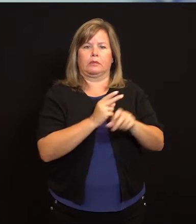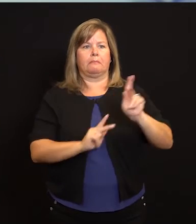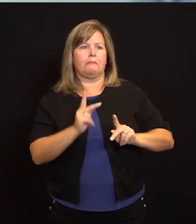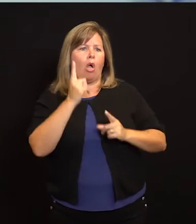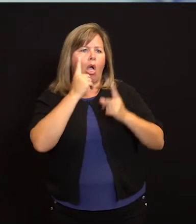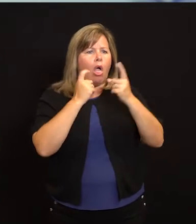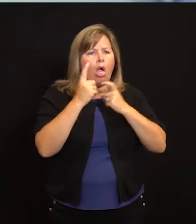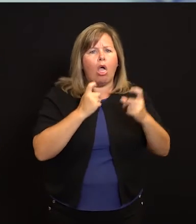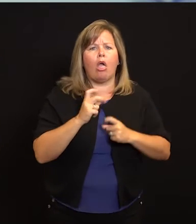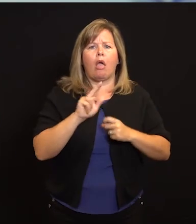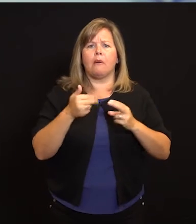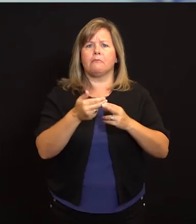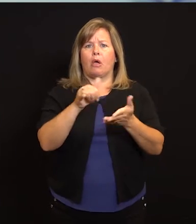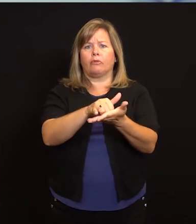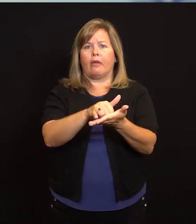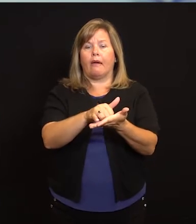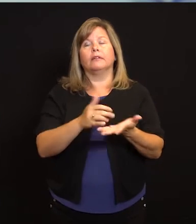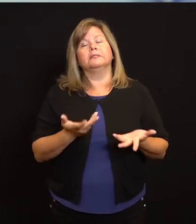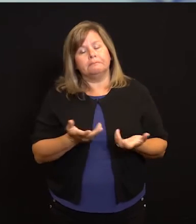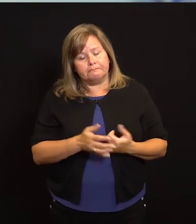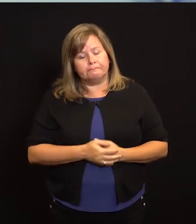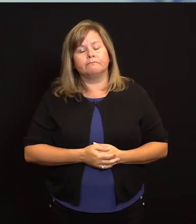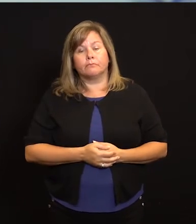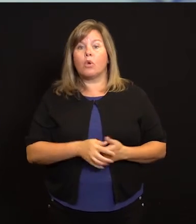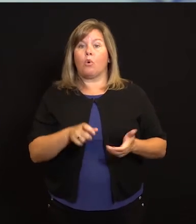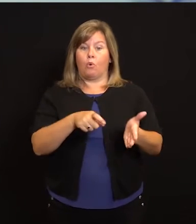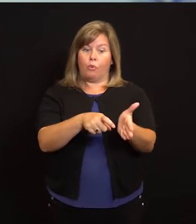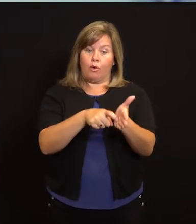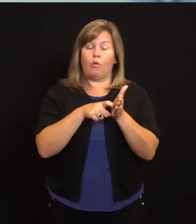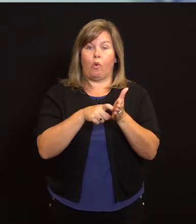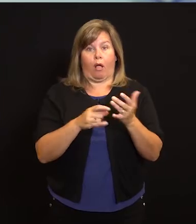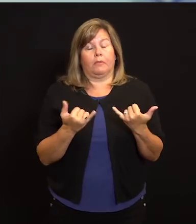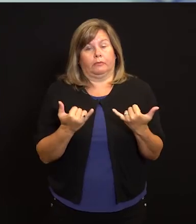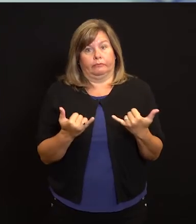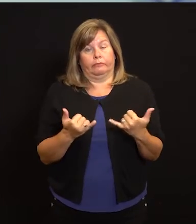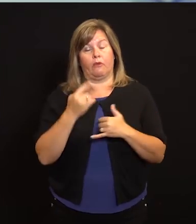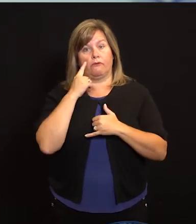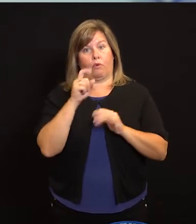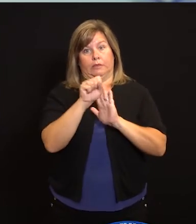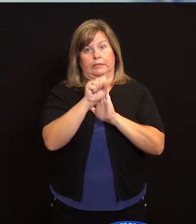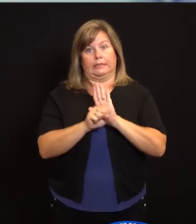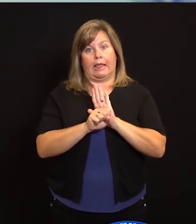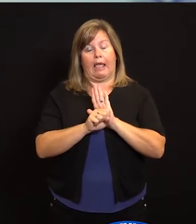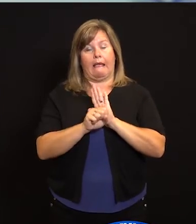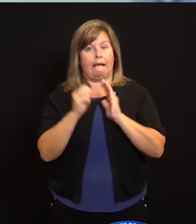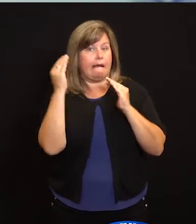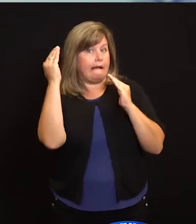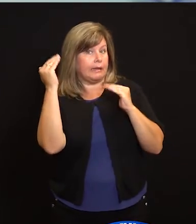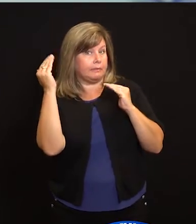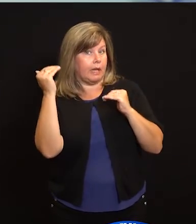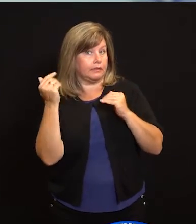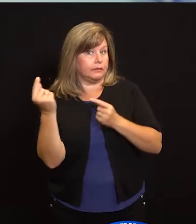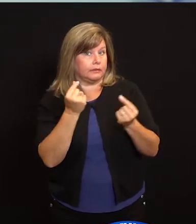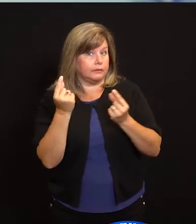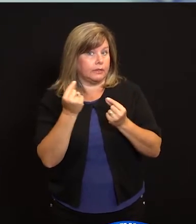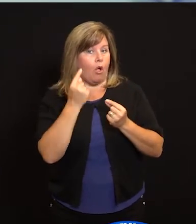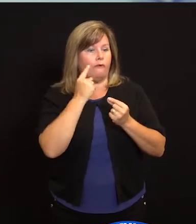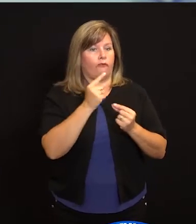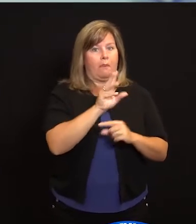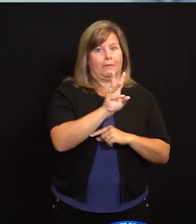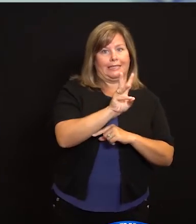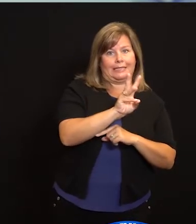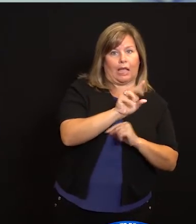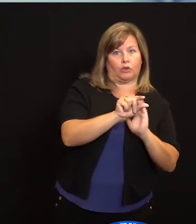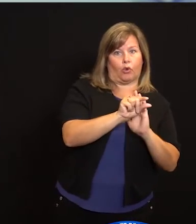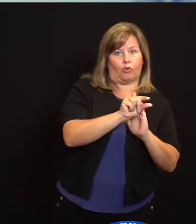son una de las cosas que comúnmente se habla y tenemos muchas preguntas en este momento acerca de las máscaras. Por lo tanto, usted sabe en